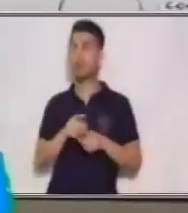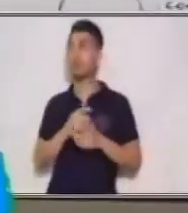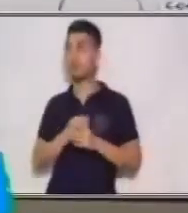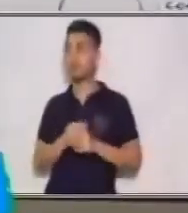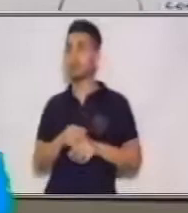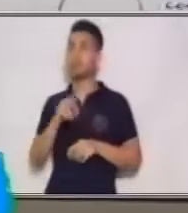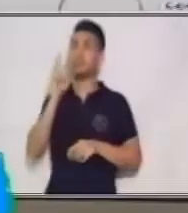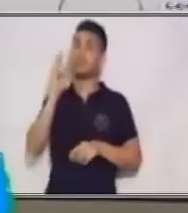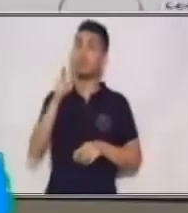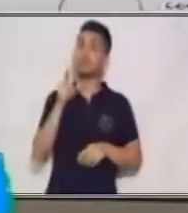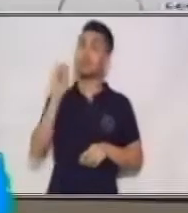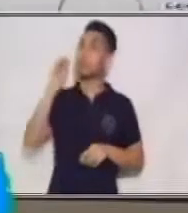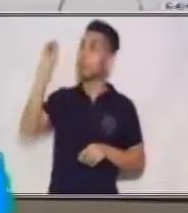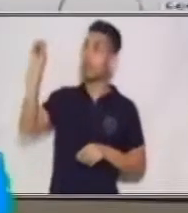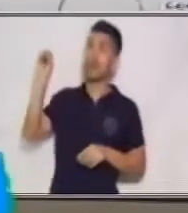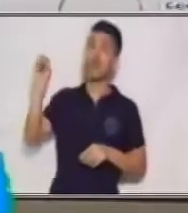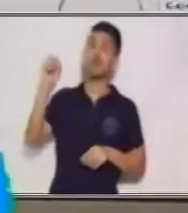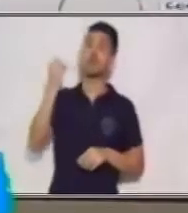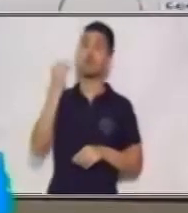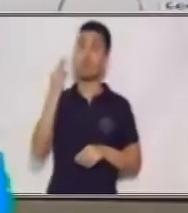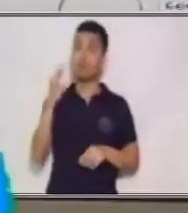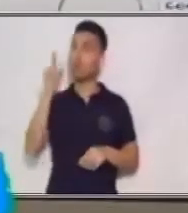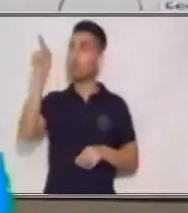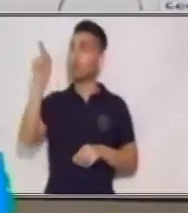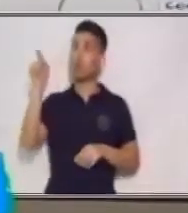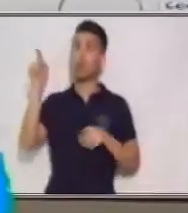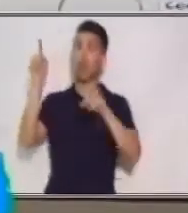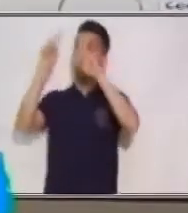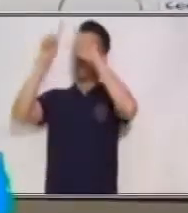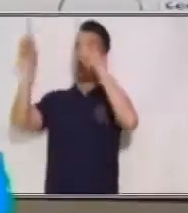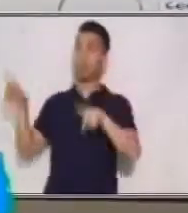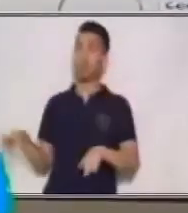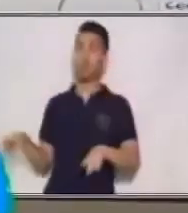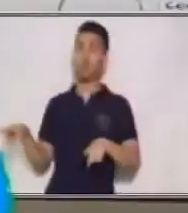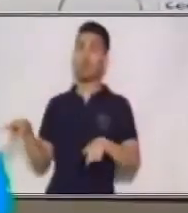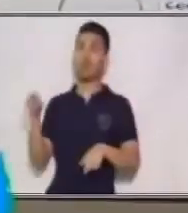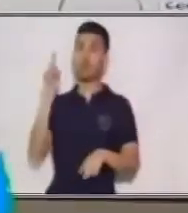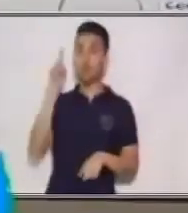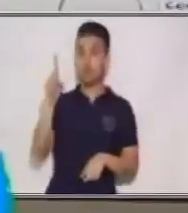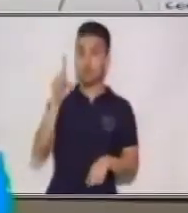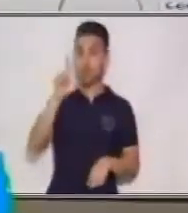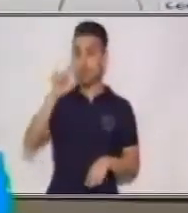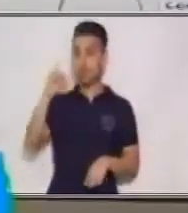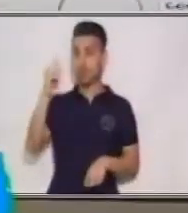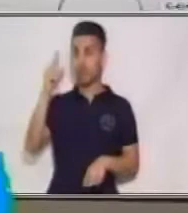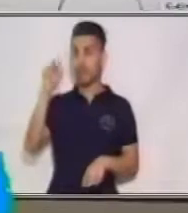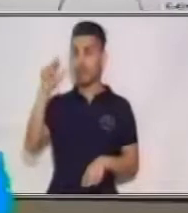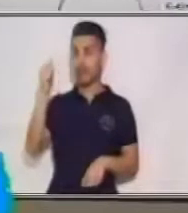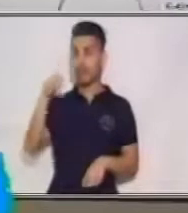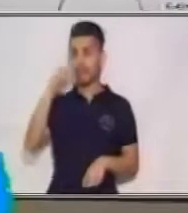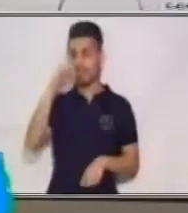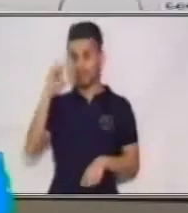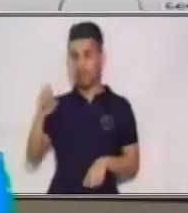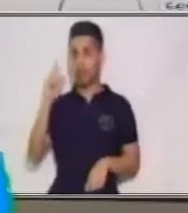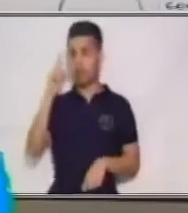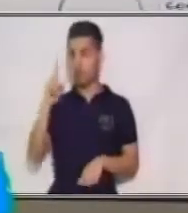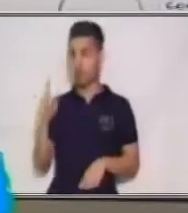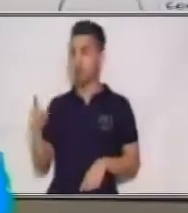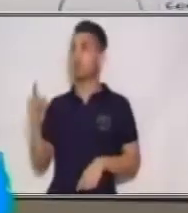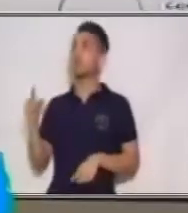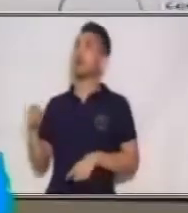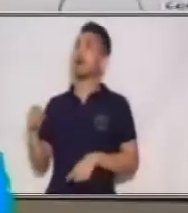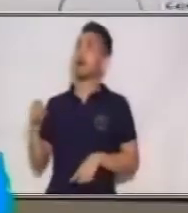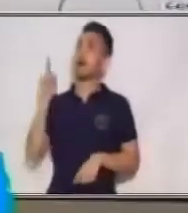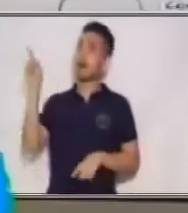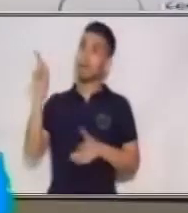Tenemos el cuadrante 1, que es el primer cuadrante. Coloqué aquí positivo, positivo. ¿Por qué?